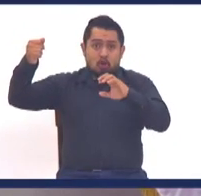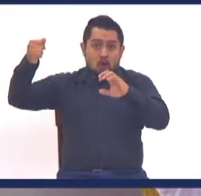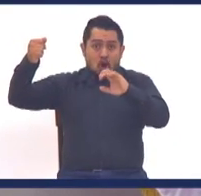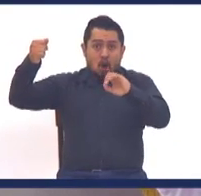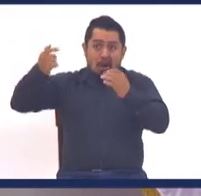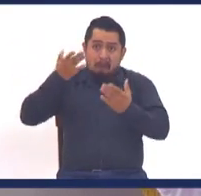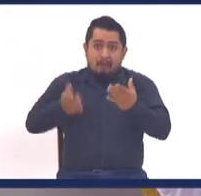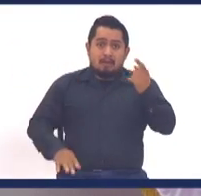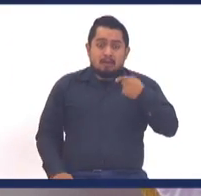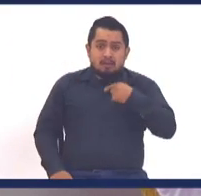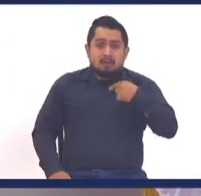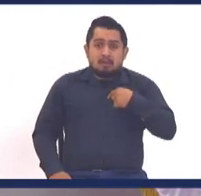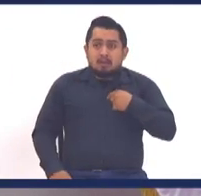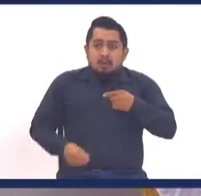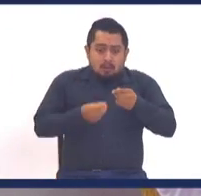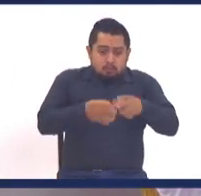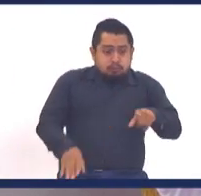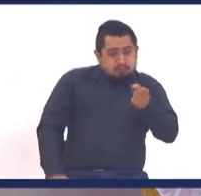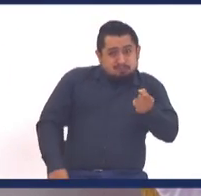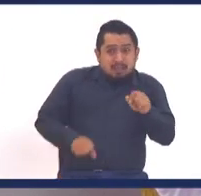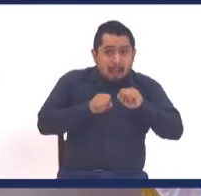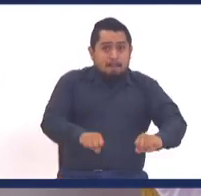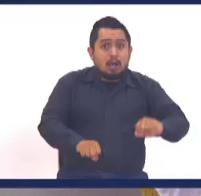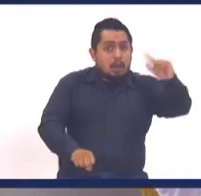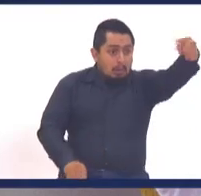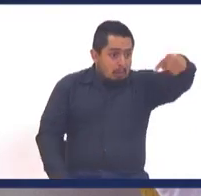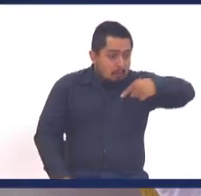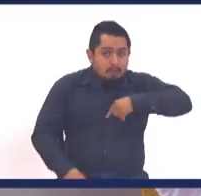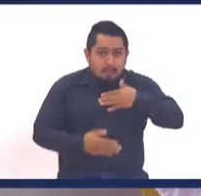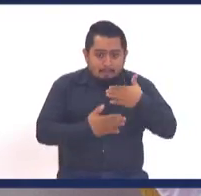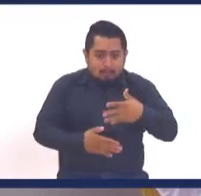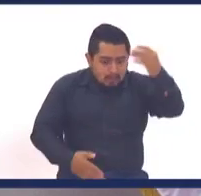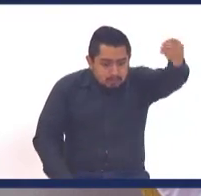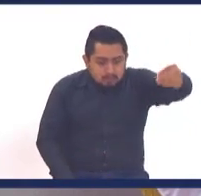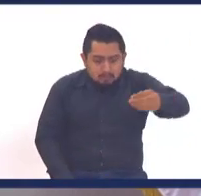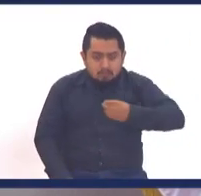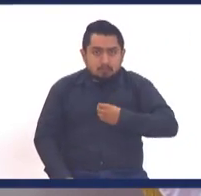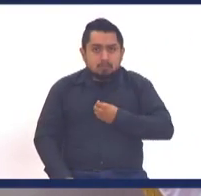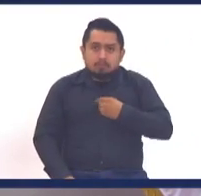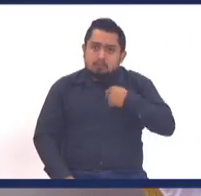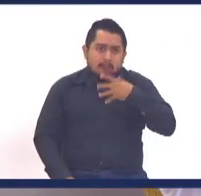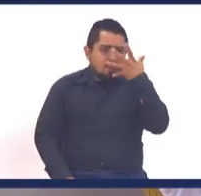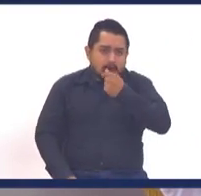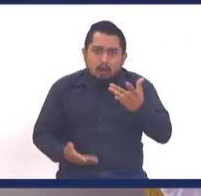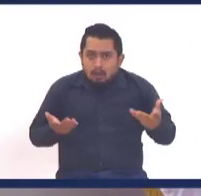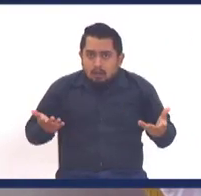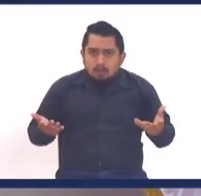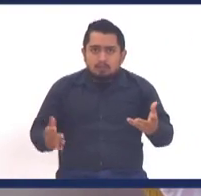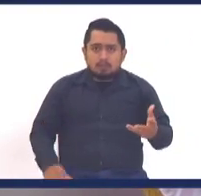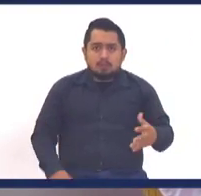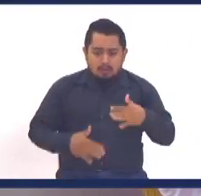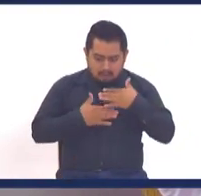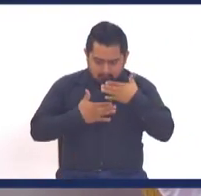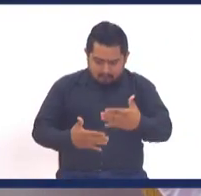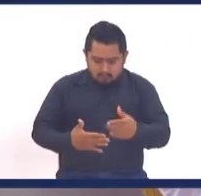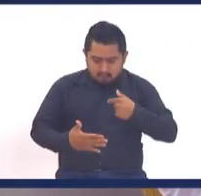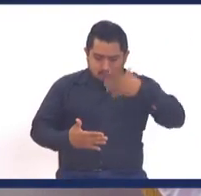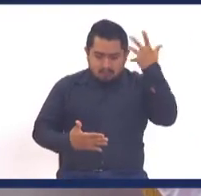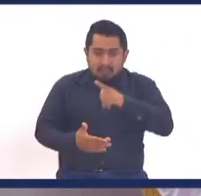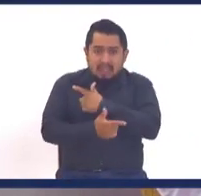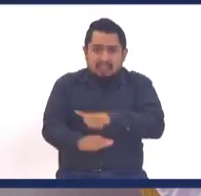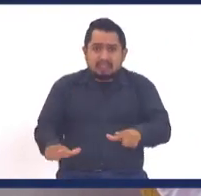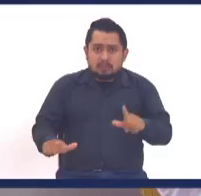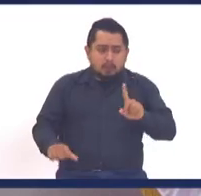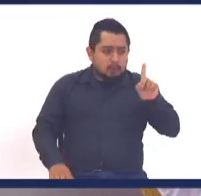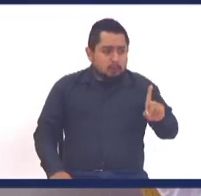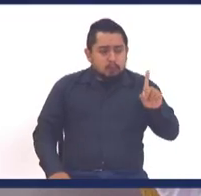o te puede encontrar en tus últimos minutos en la cama de un hospital. Así es la misericordia de Dios. La misericordia de Dios o nos agarra libres aquí